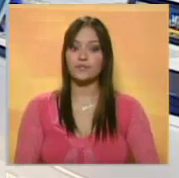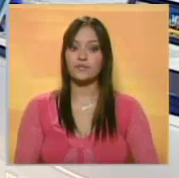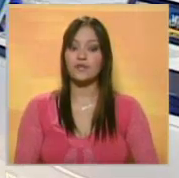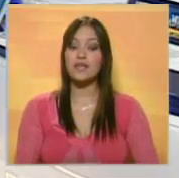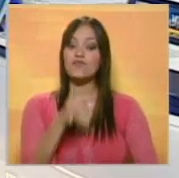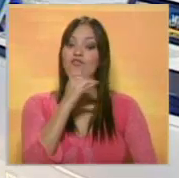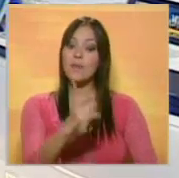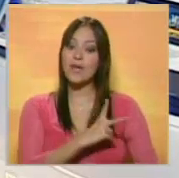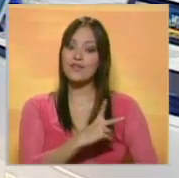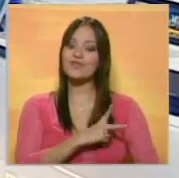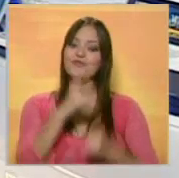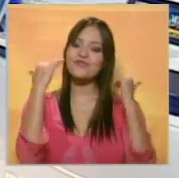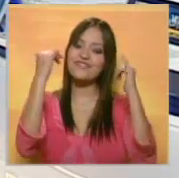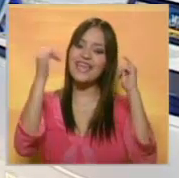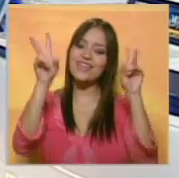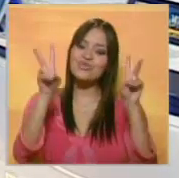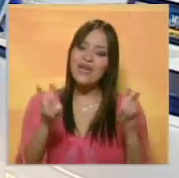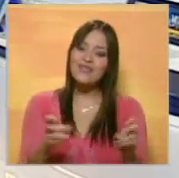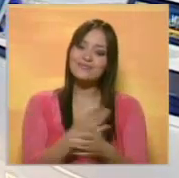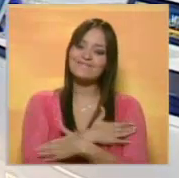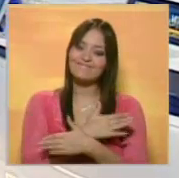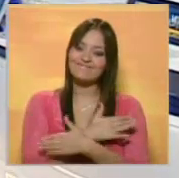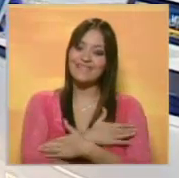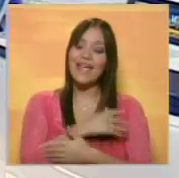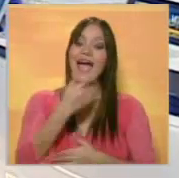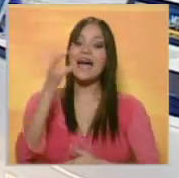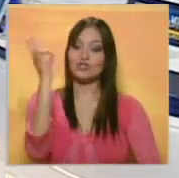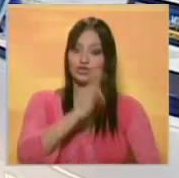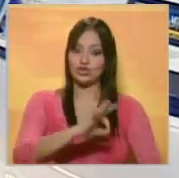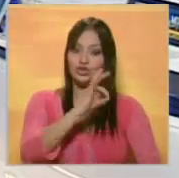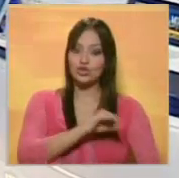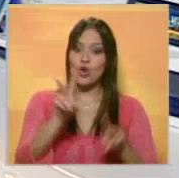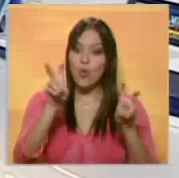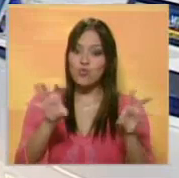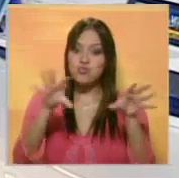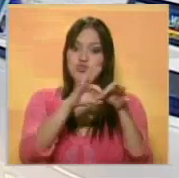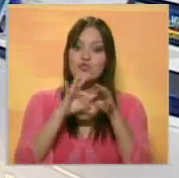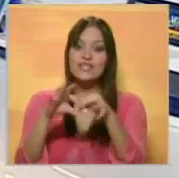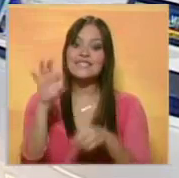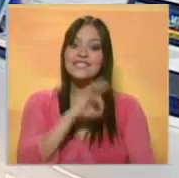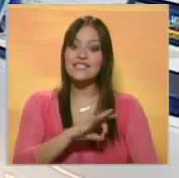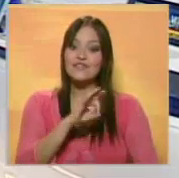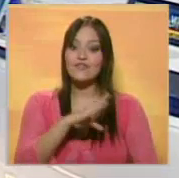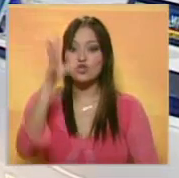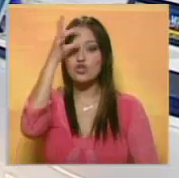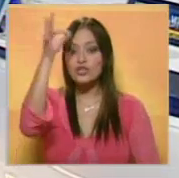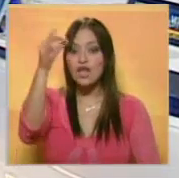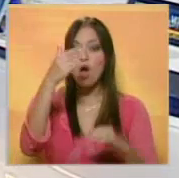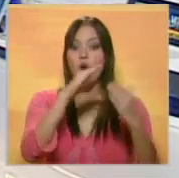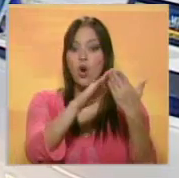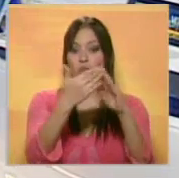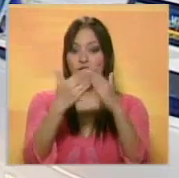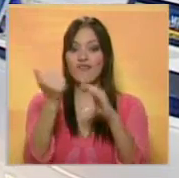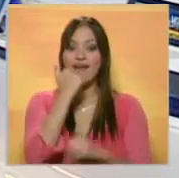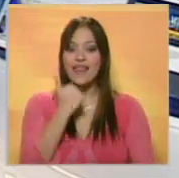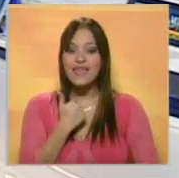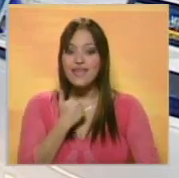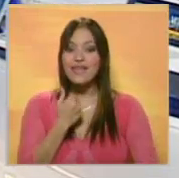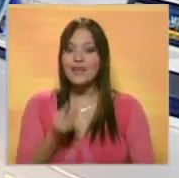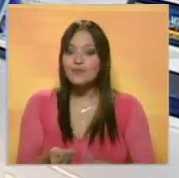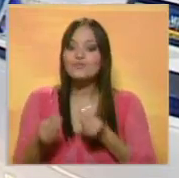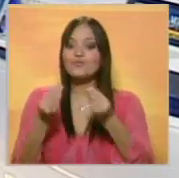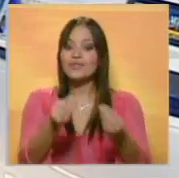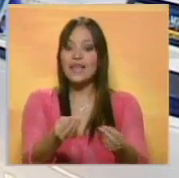Noticiero Venevisión celebra una nueva distinción. La Asociación Civil Panchito Mandefua de los Consejos Comunales de Valencia otorgó un